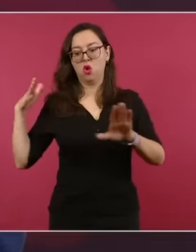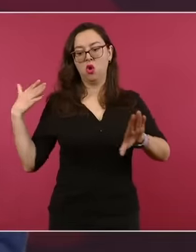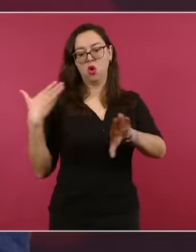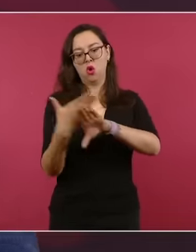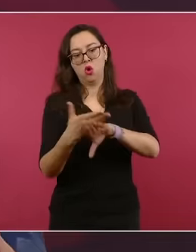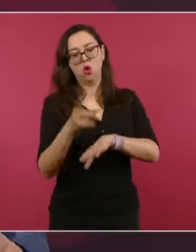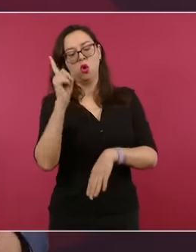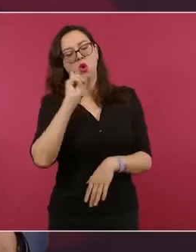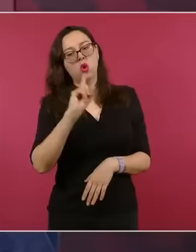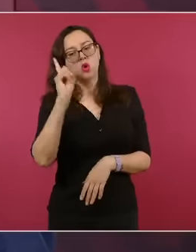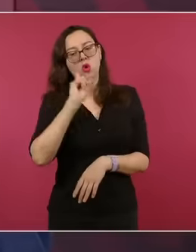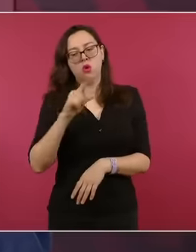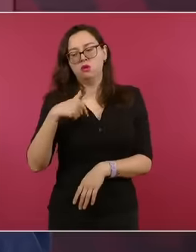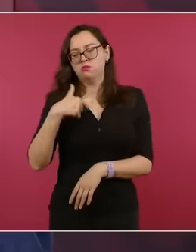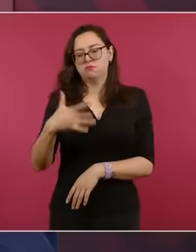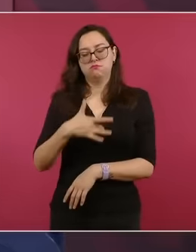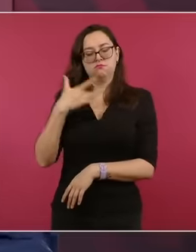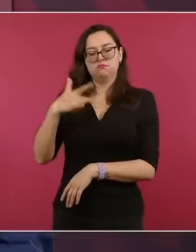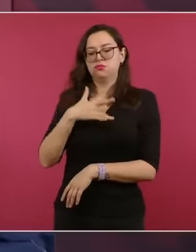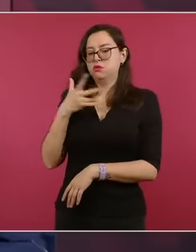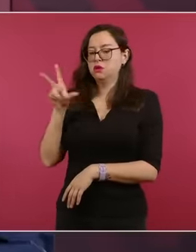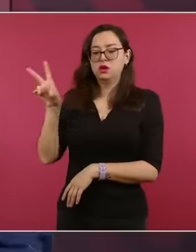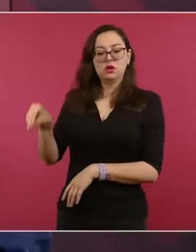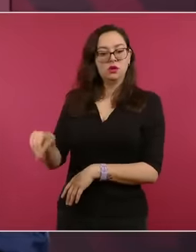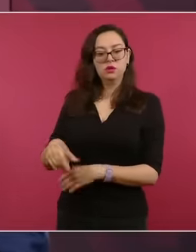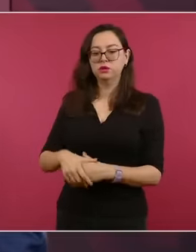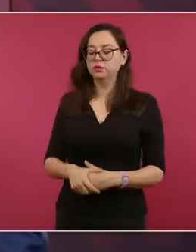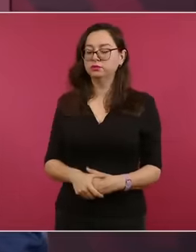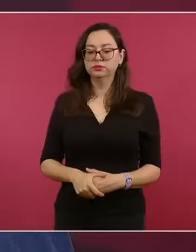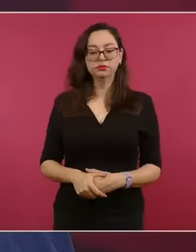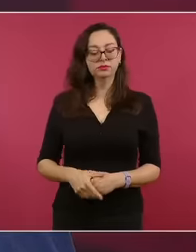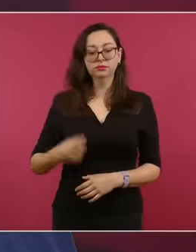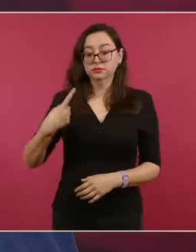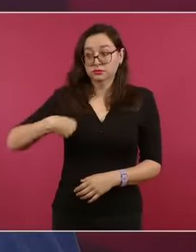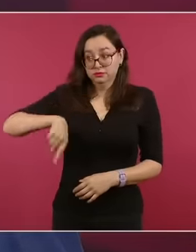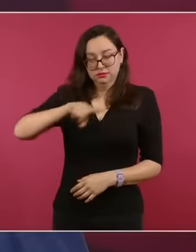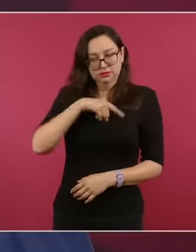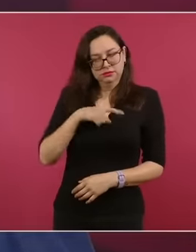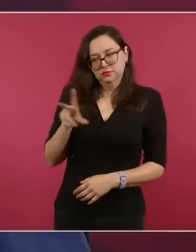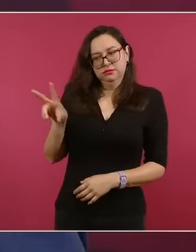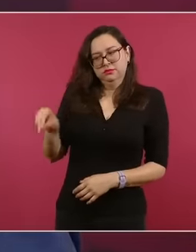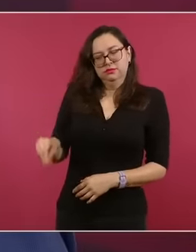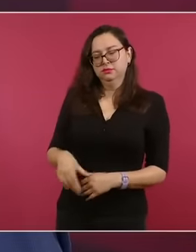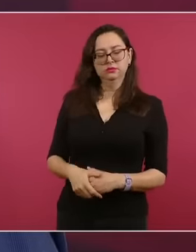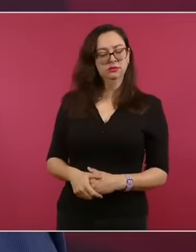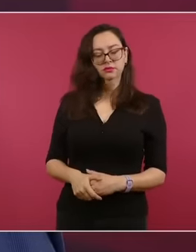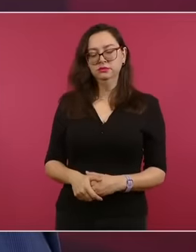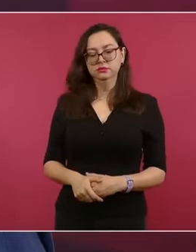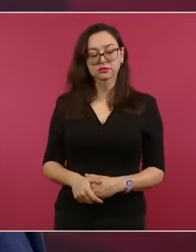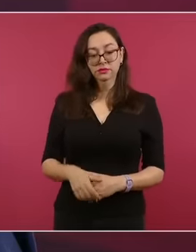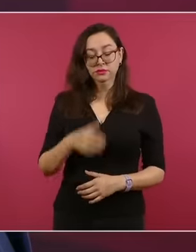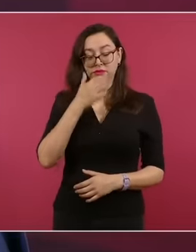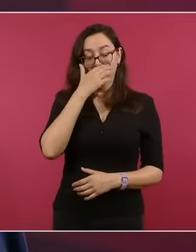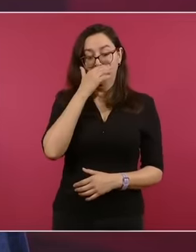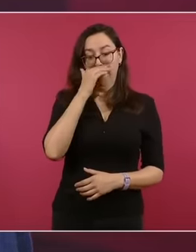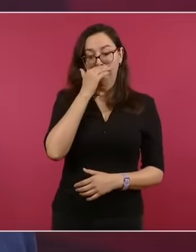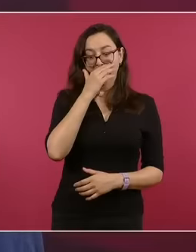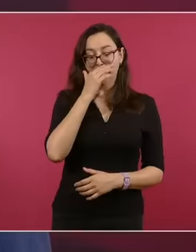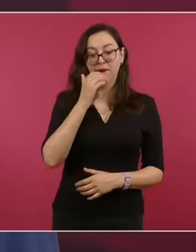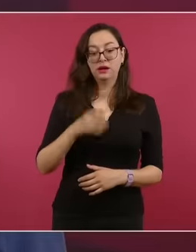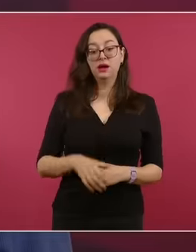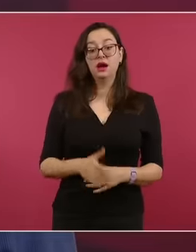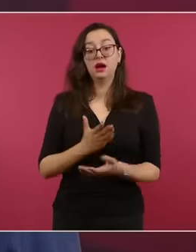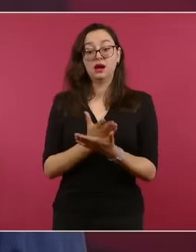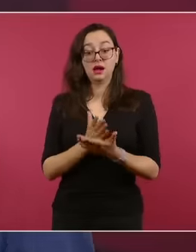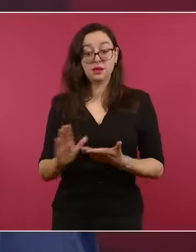porque nosotros no actuemos así. Y además, en abono